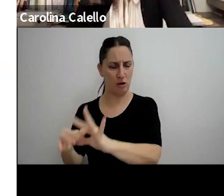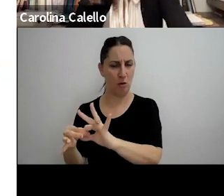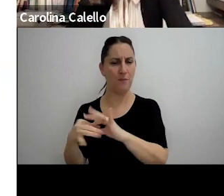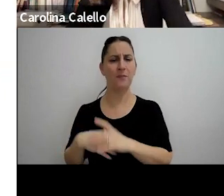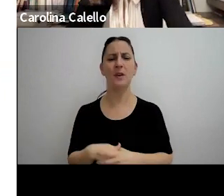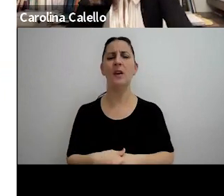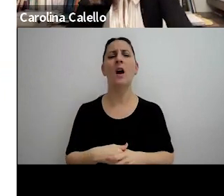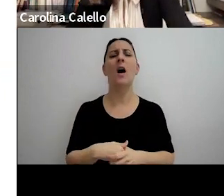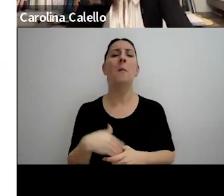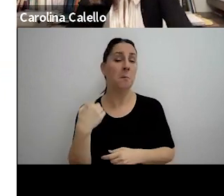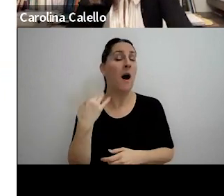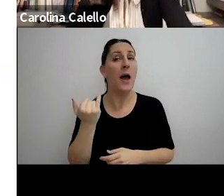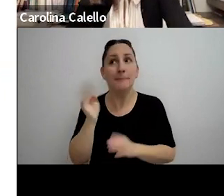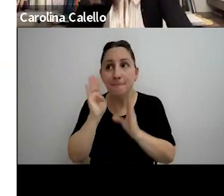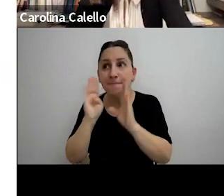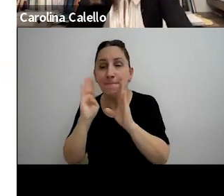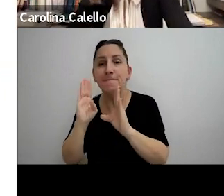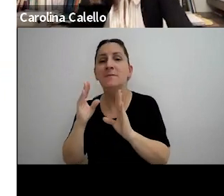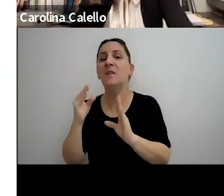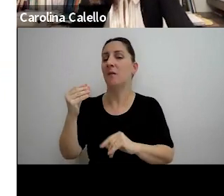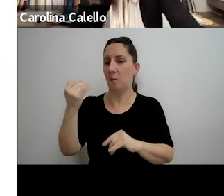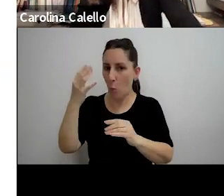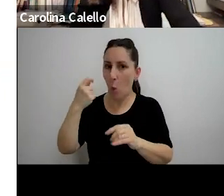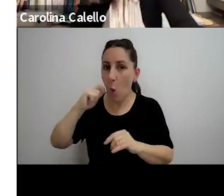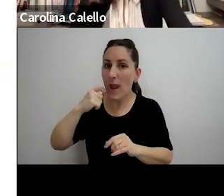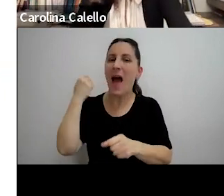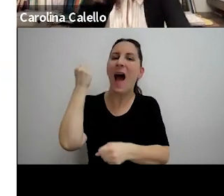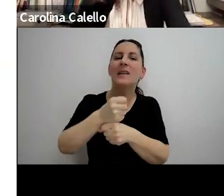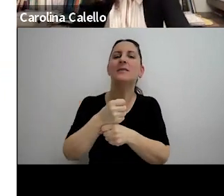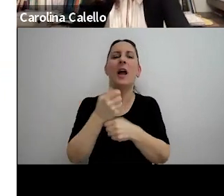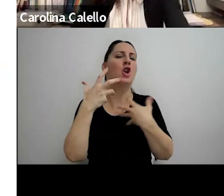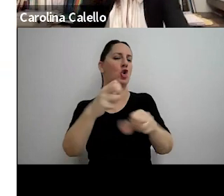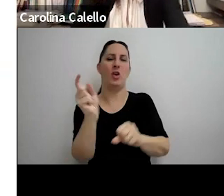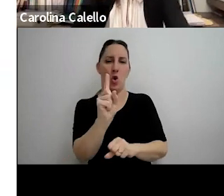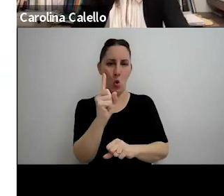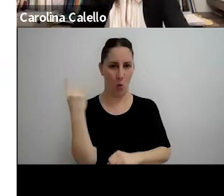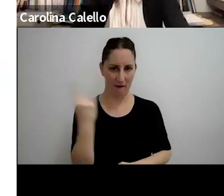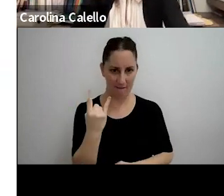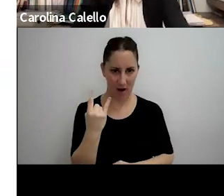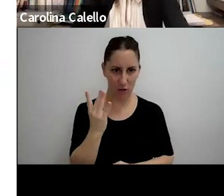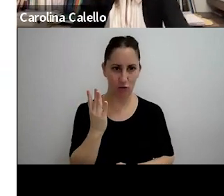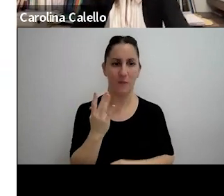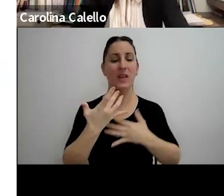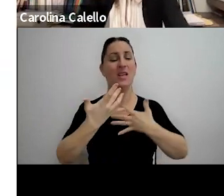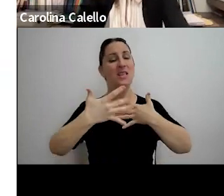plena fe mientras no se pruebe su falsedad con lo cual de los hechos